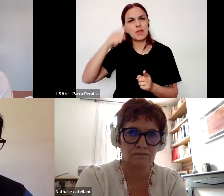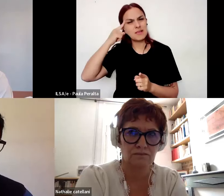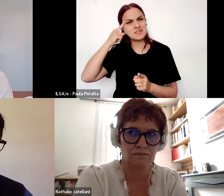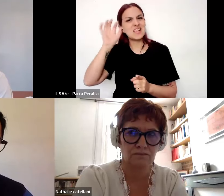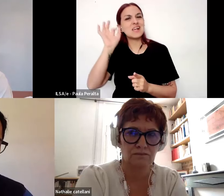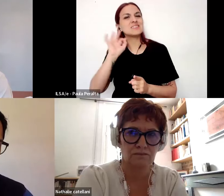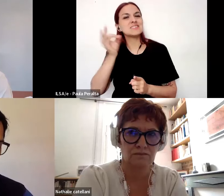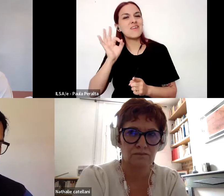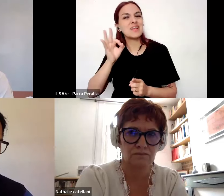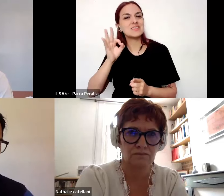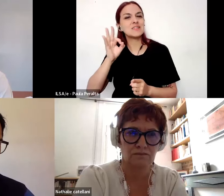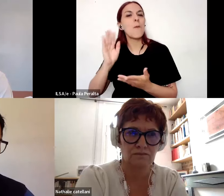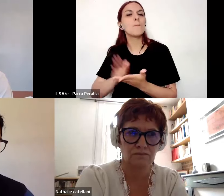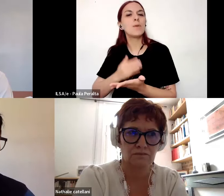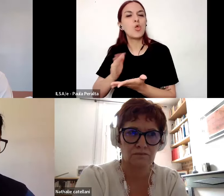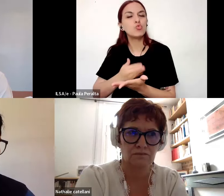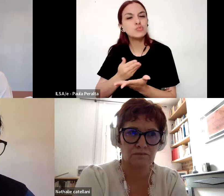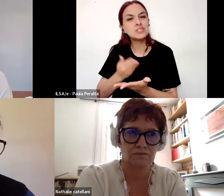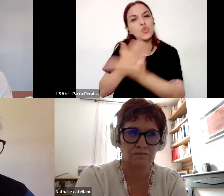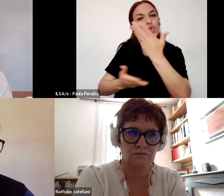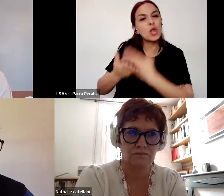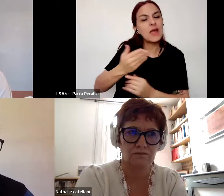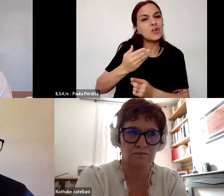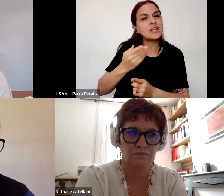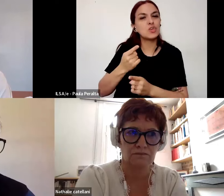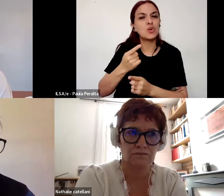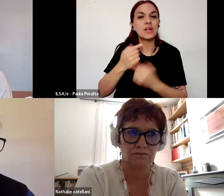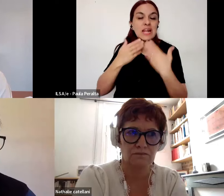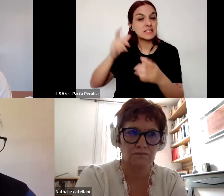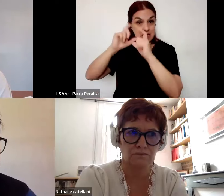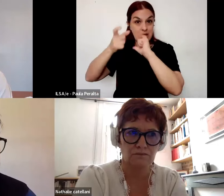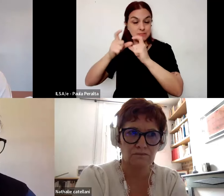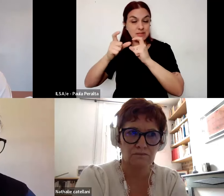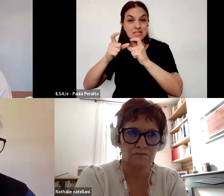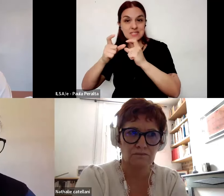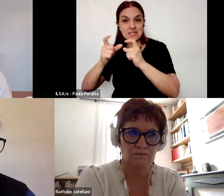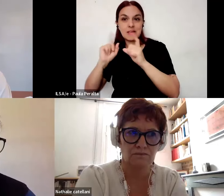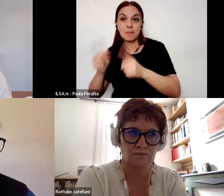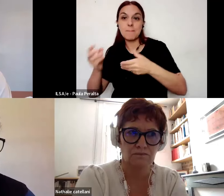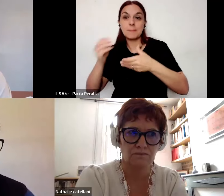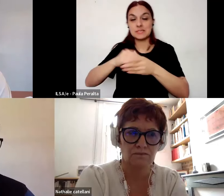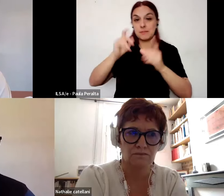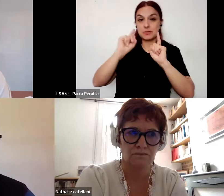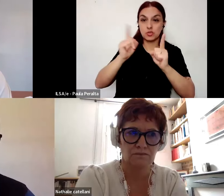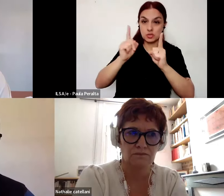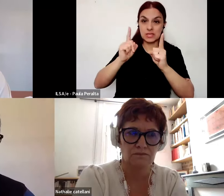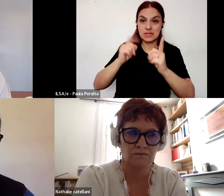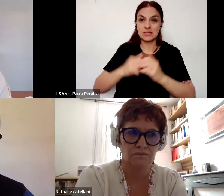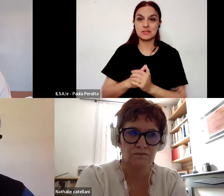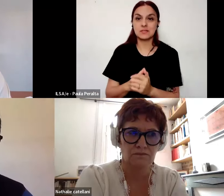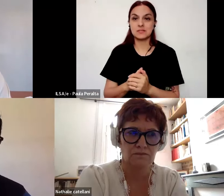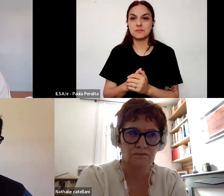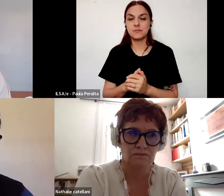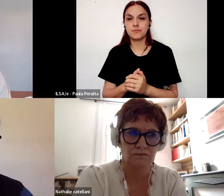producidos en colaboración a partir de la experiencia con la participación de los docentes en la